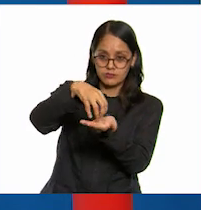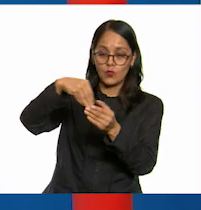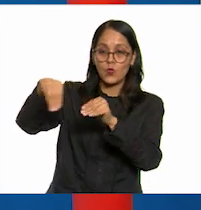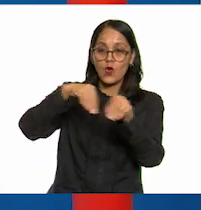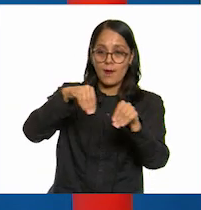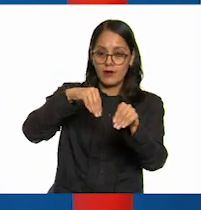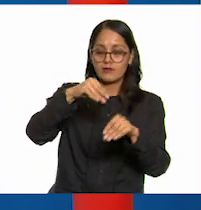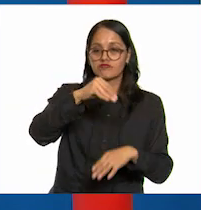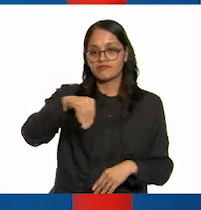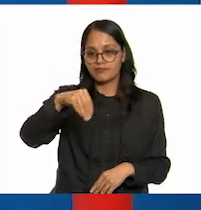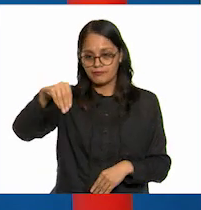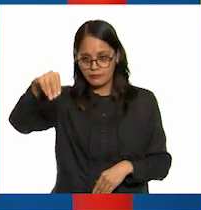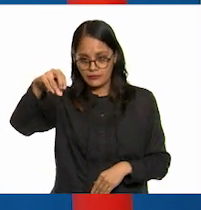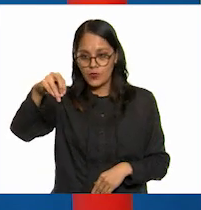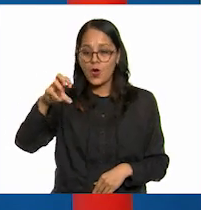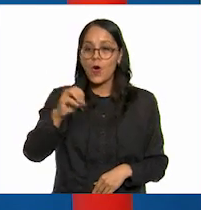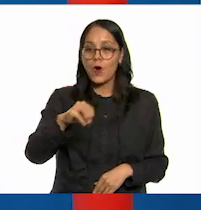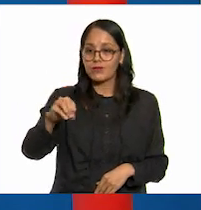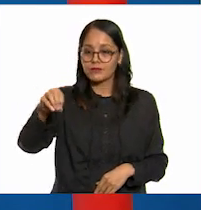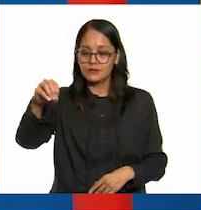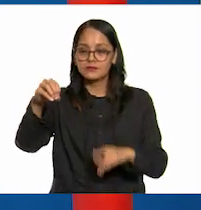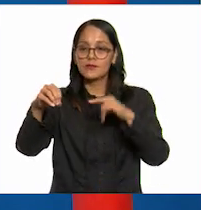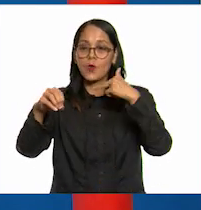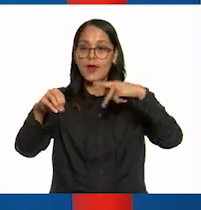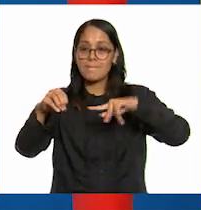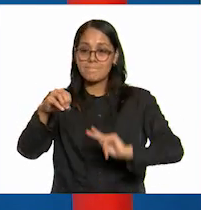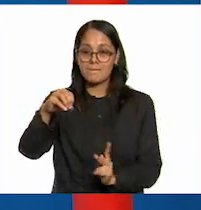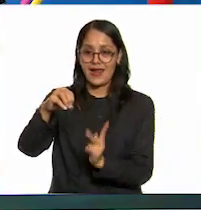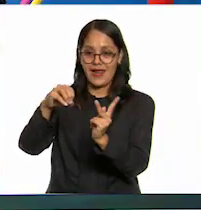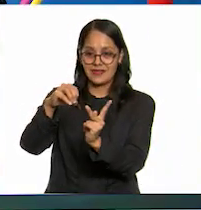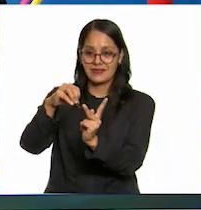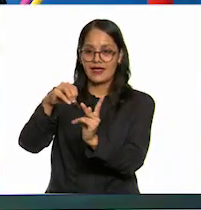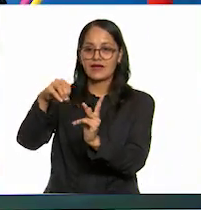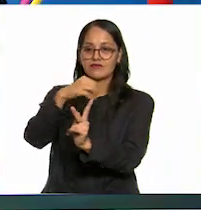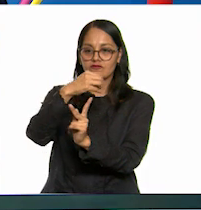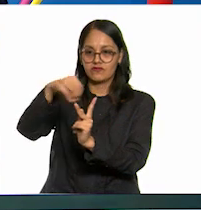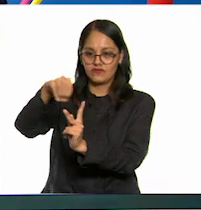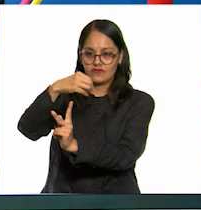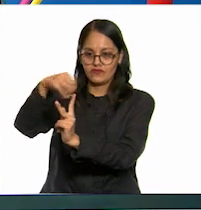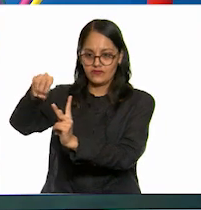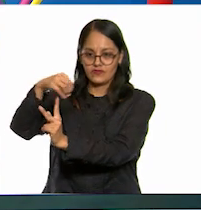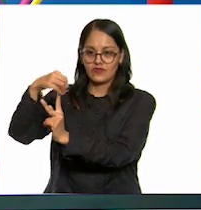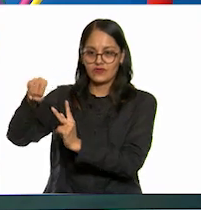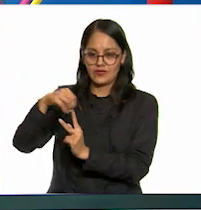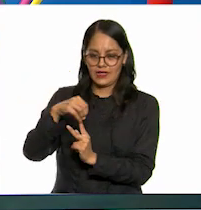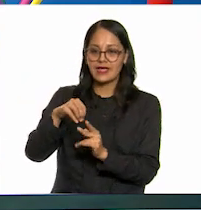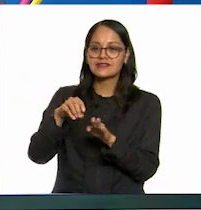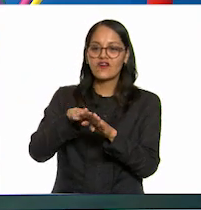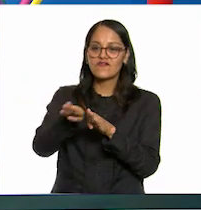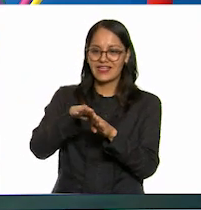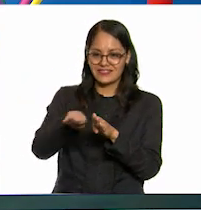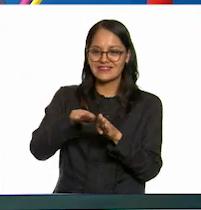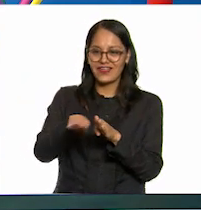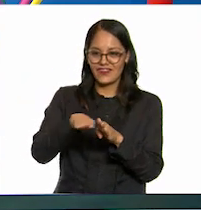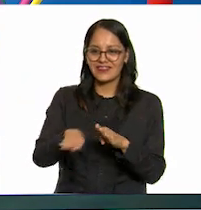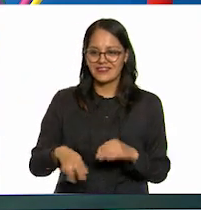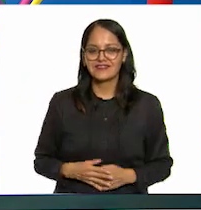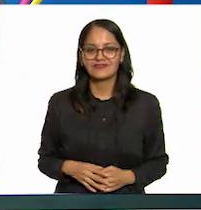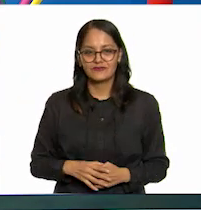entonces entre el balón y el pasto existe una fuerza de roce rozamiento o fricción